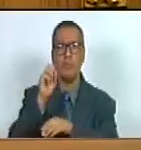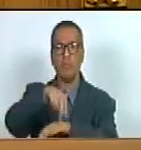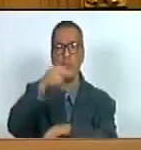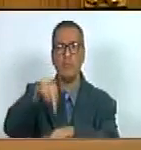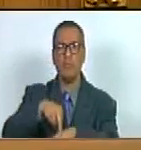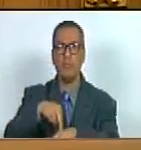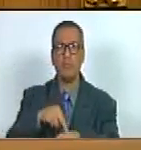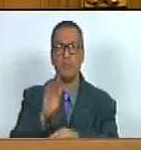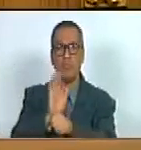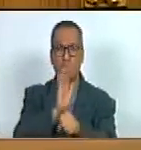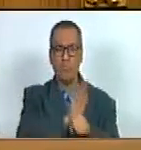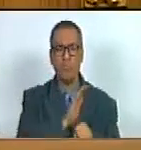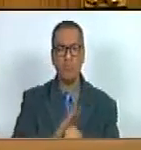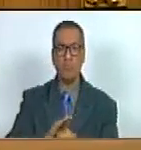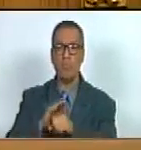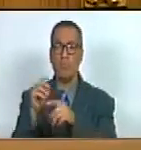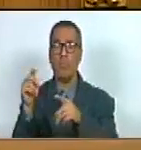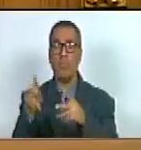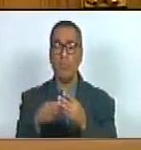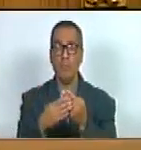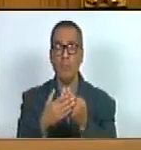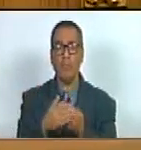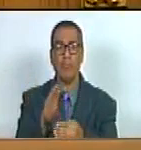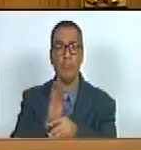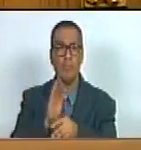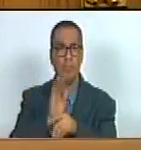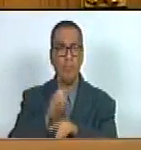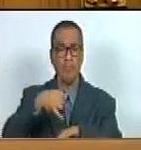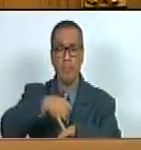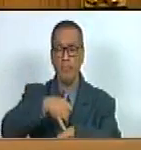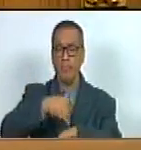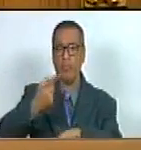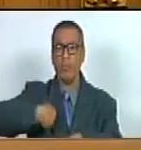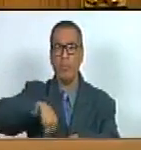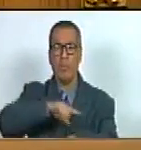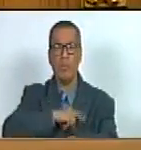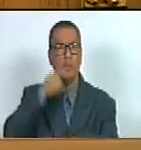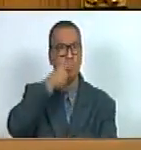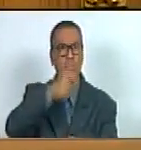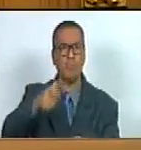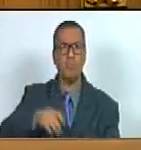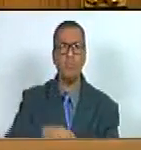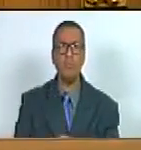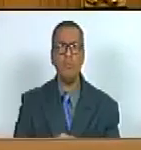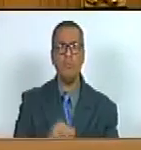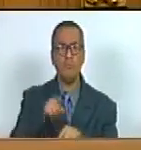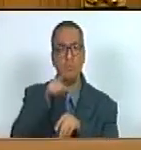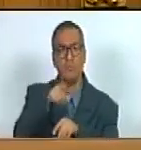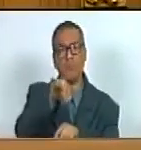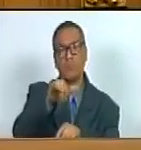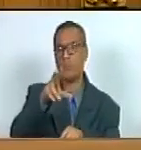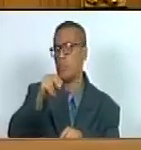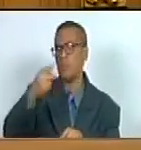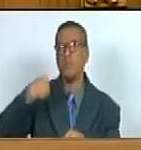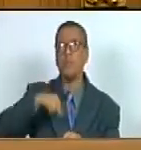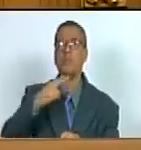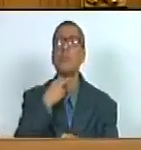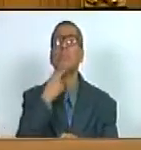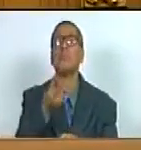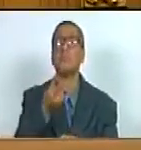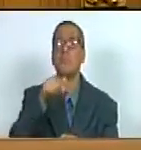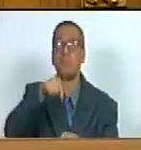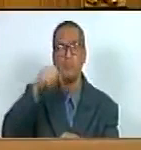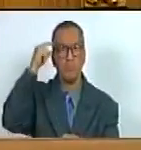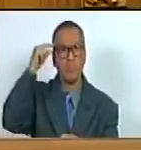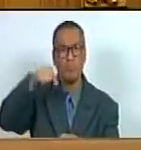en la protección de los más vulnerables en la protección de nuestro pueblo de esos que no tienen voz pero